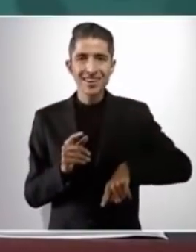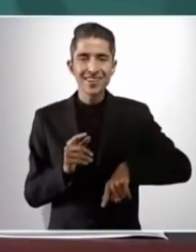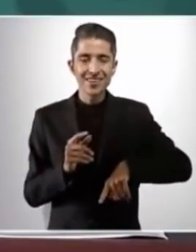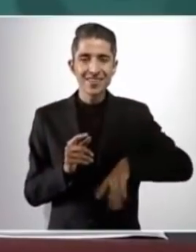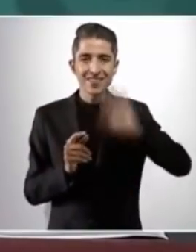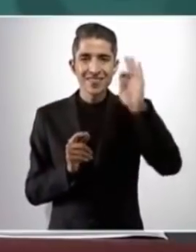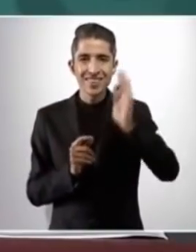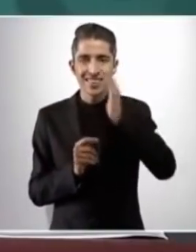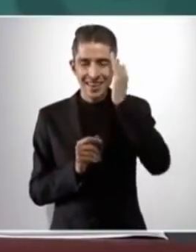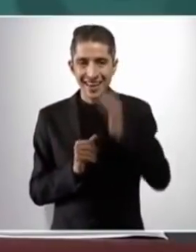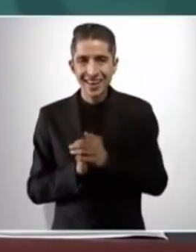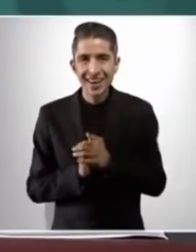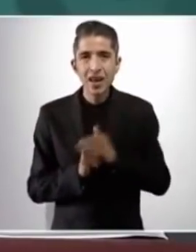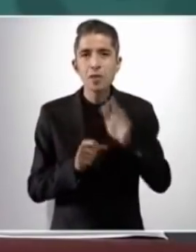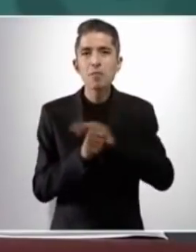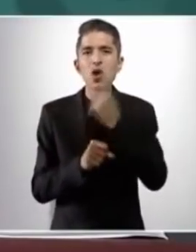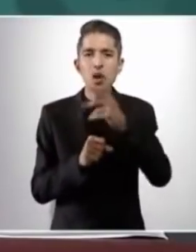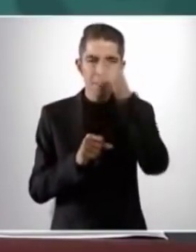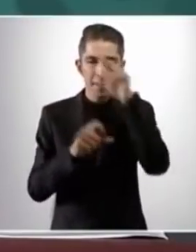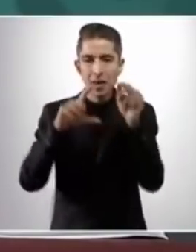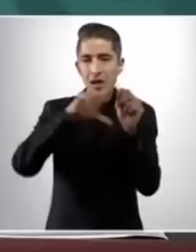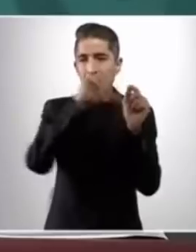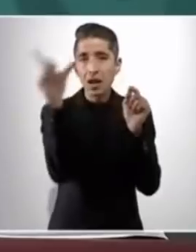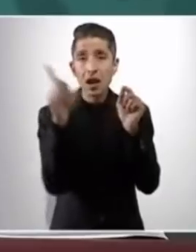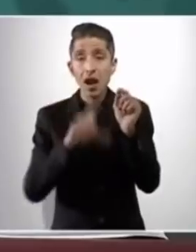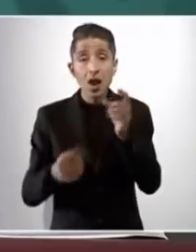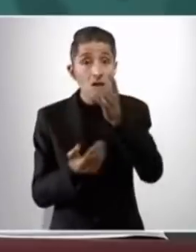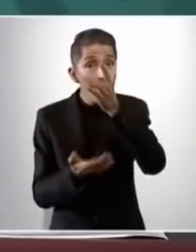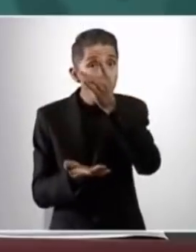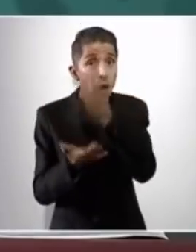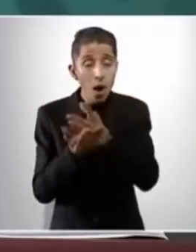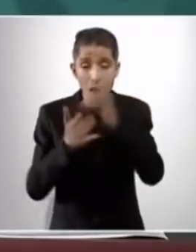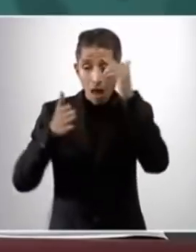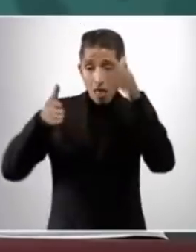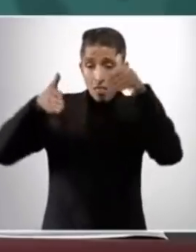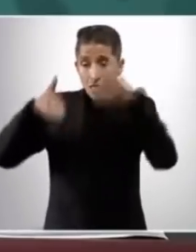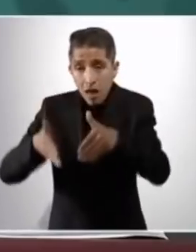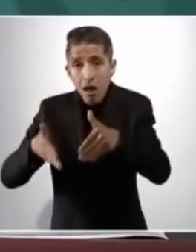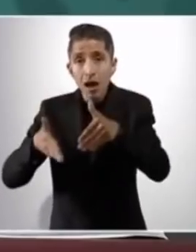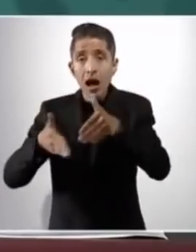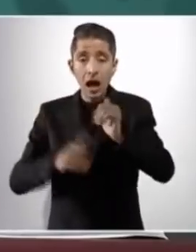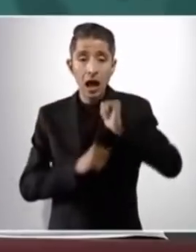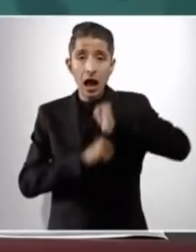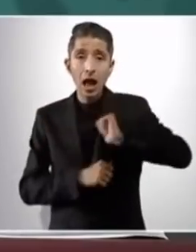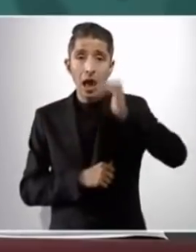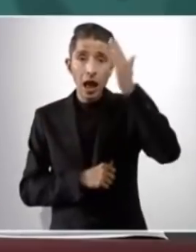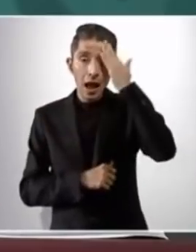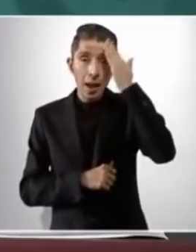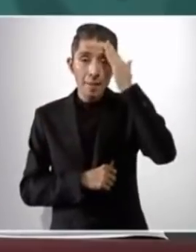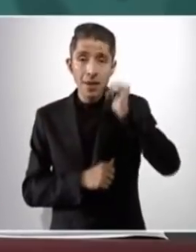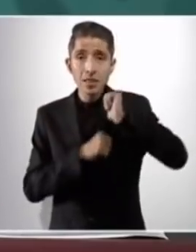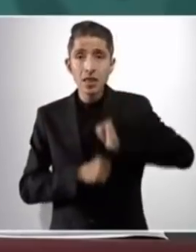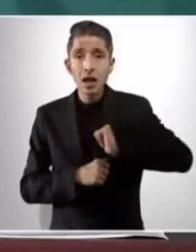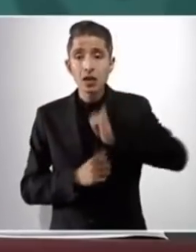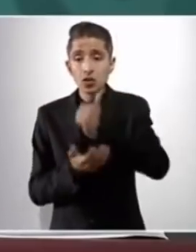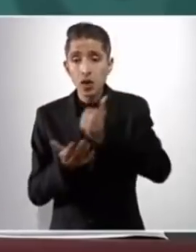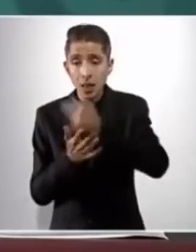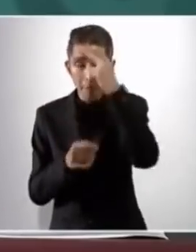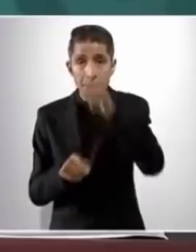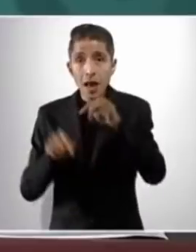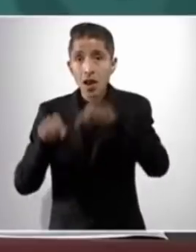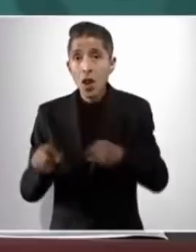porque la República Mexicana no sólo es la capital, no sólo es la